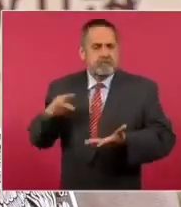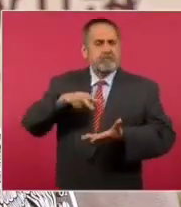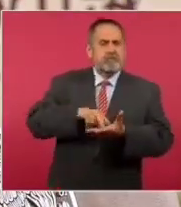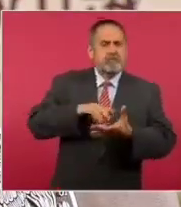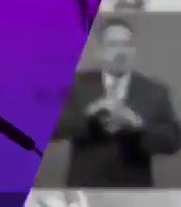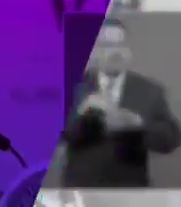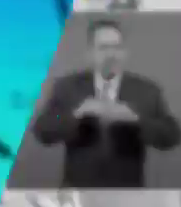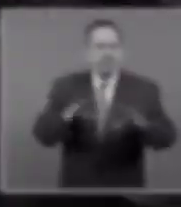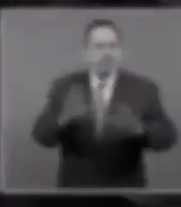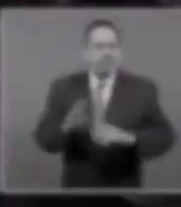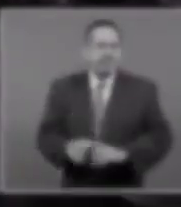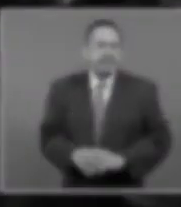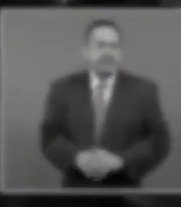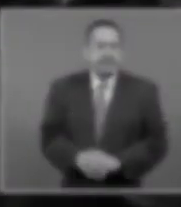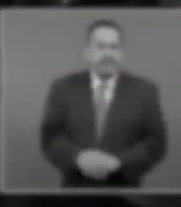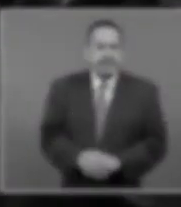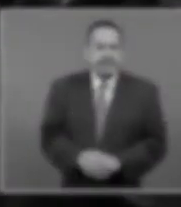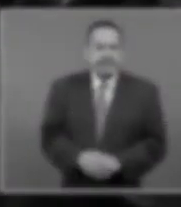presente.